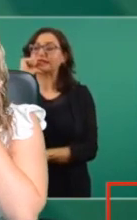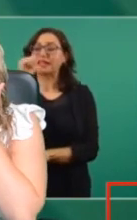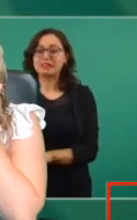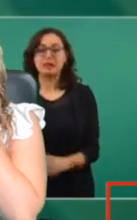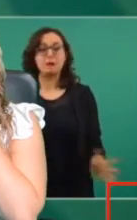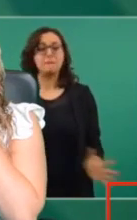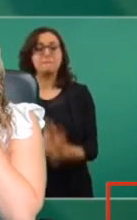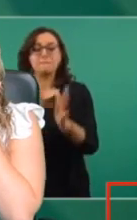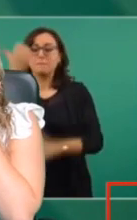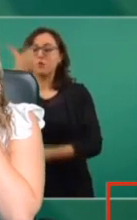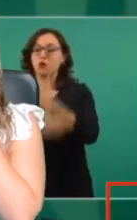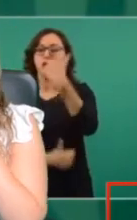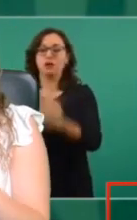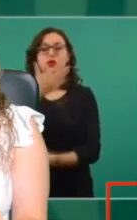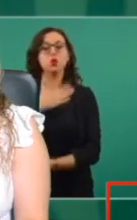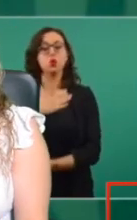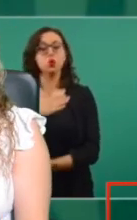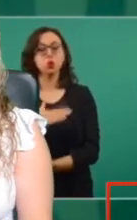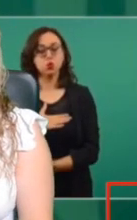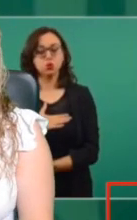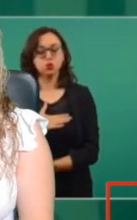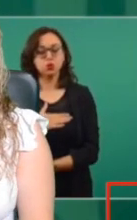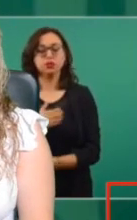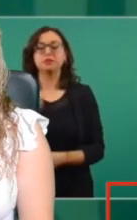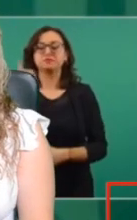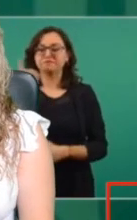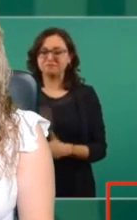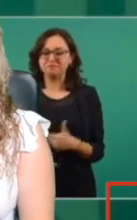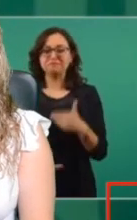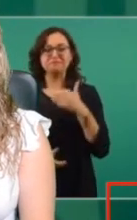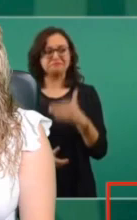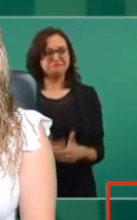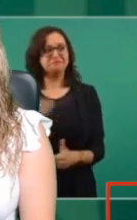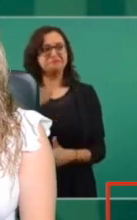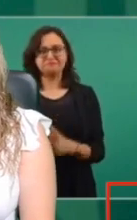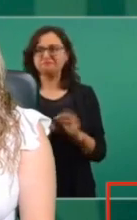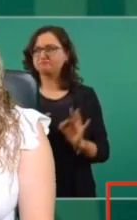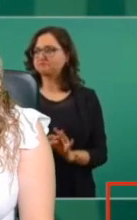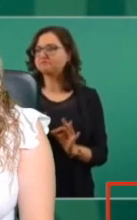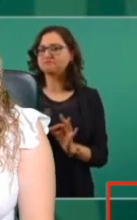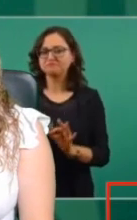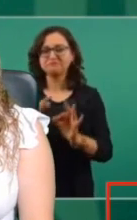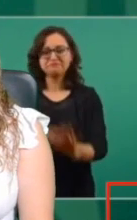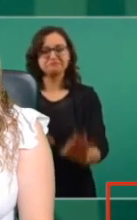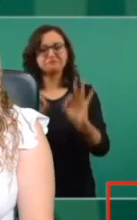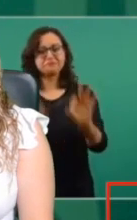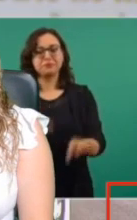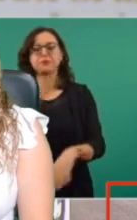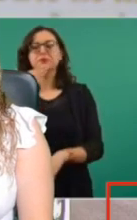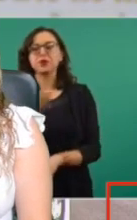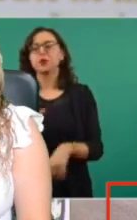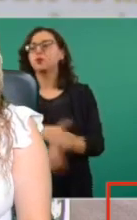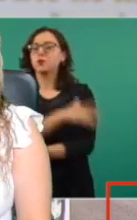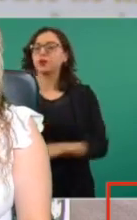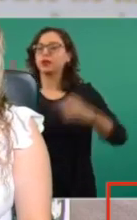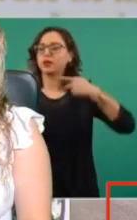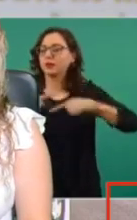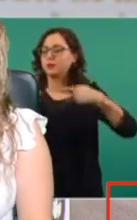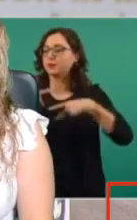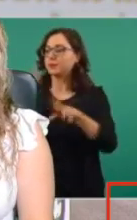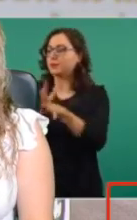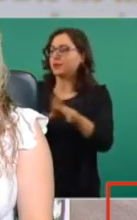Entonces, vamos avanzando y esto se le debe a los ciudadanos, al pueblo. Y muchas gracias también